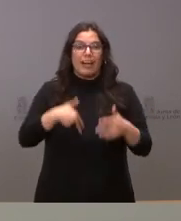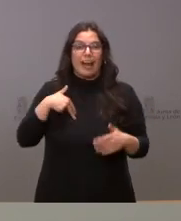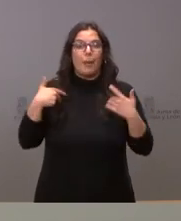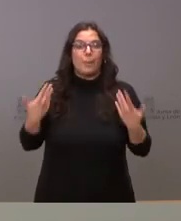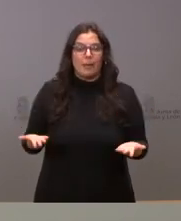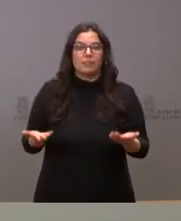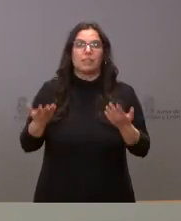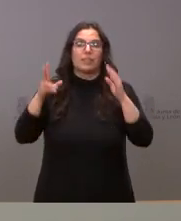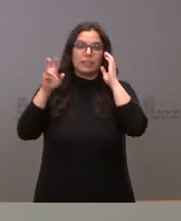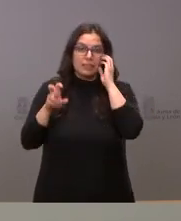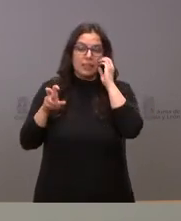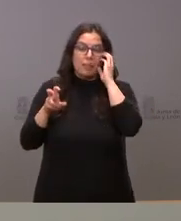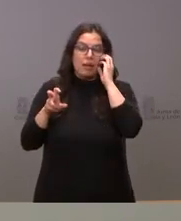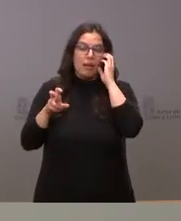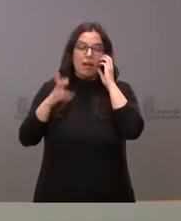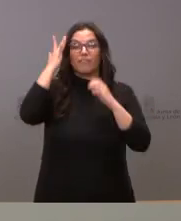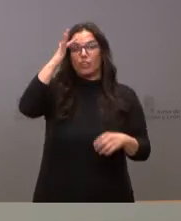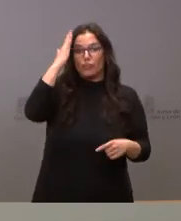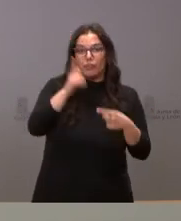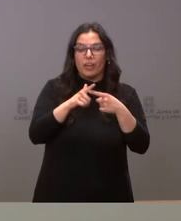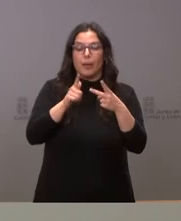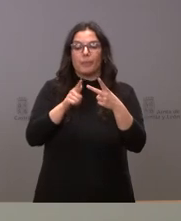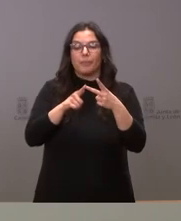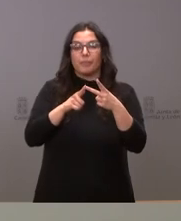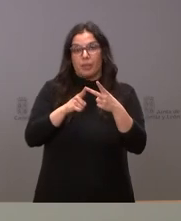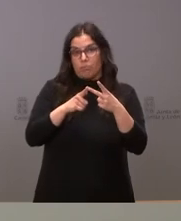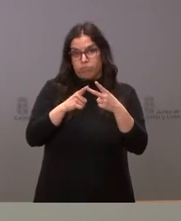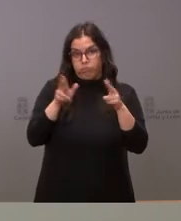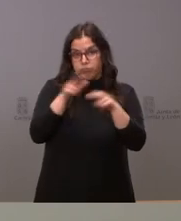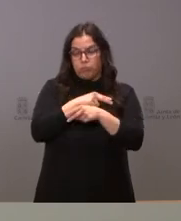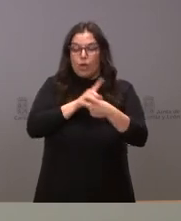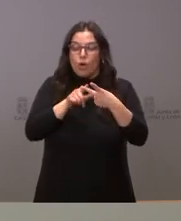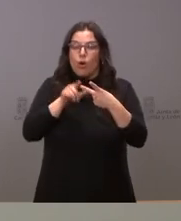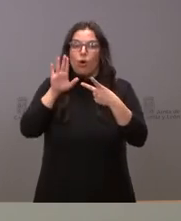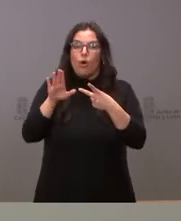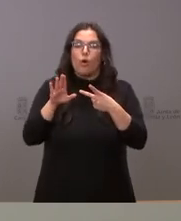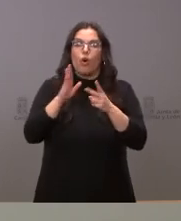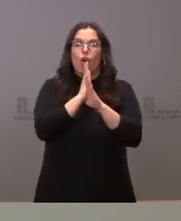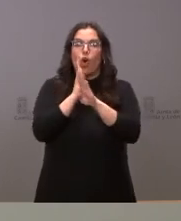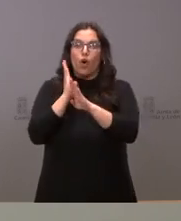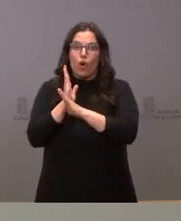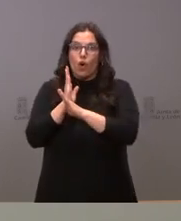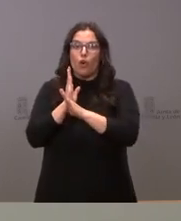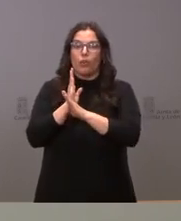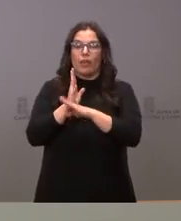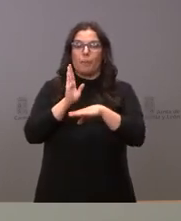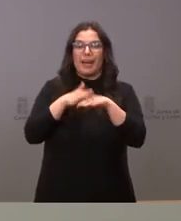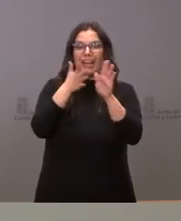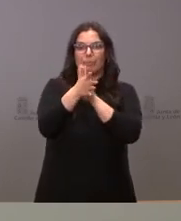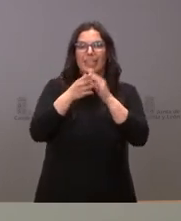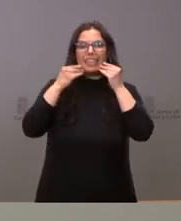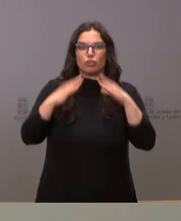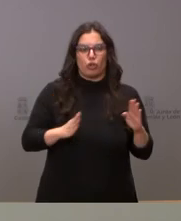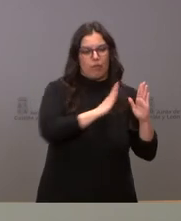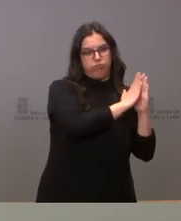de la ausencia de la filosofía y de la ausencia de un motivo cronológico para la explicación de la